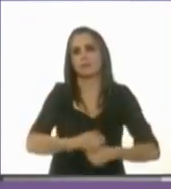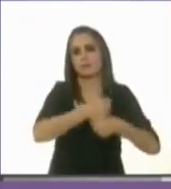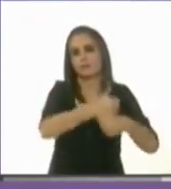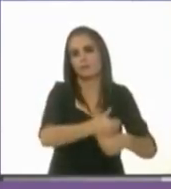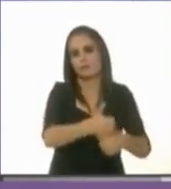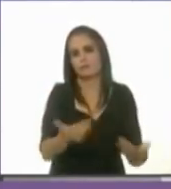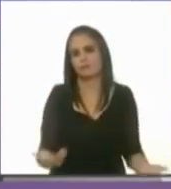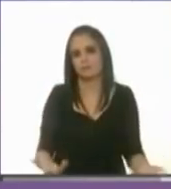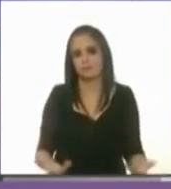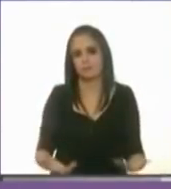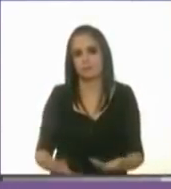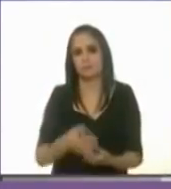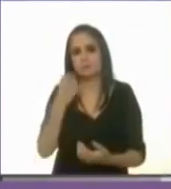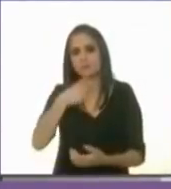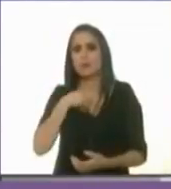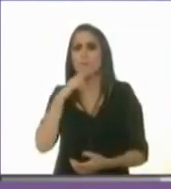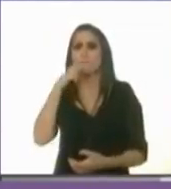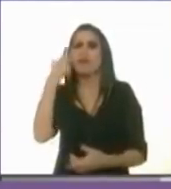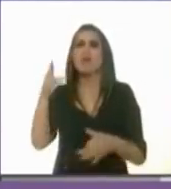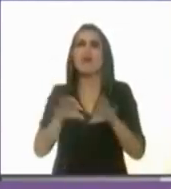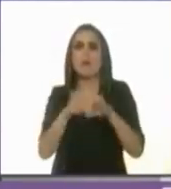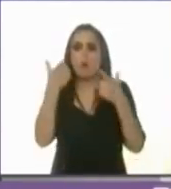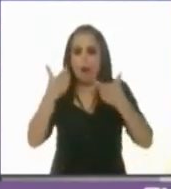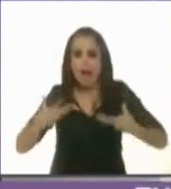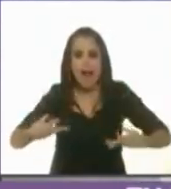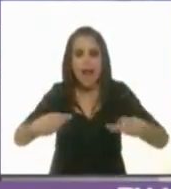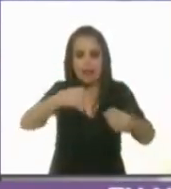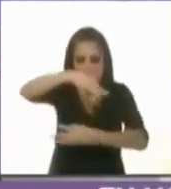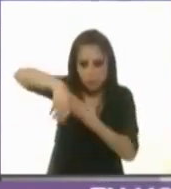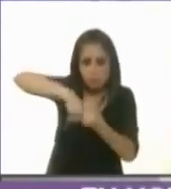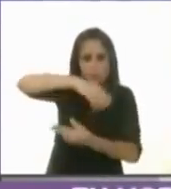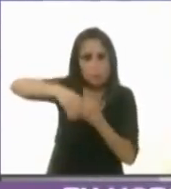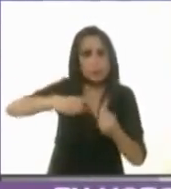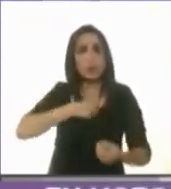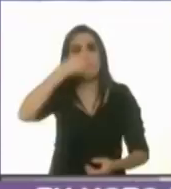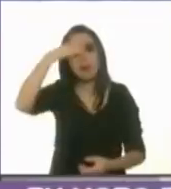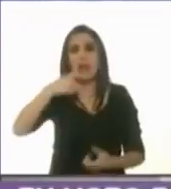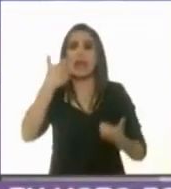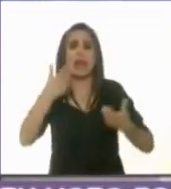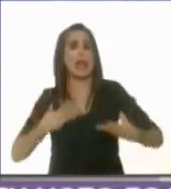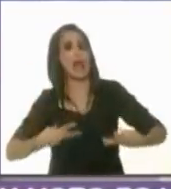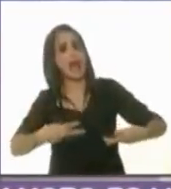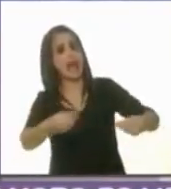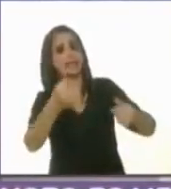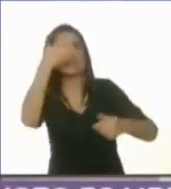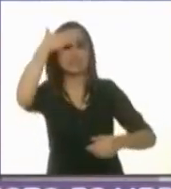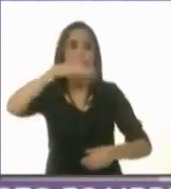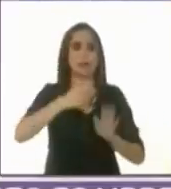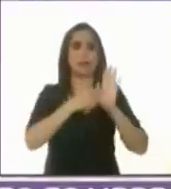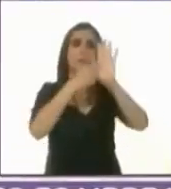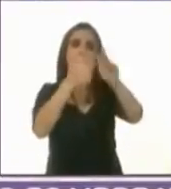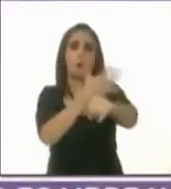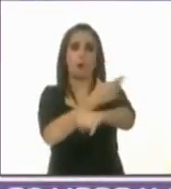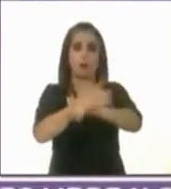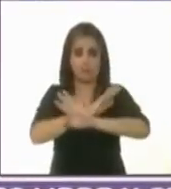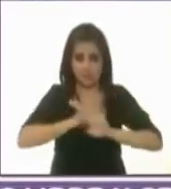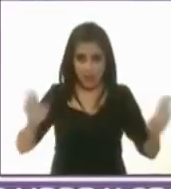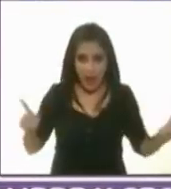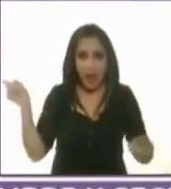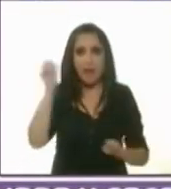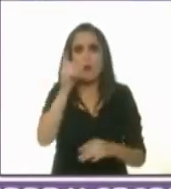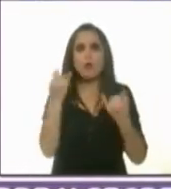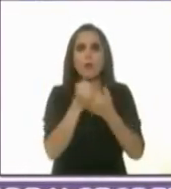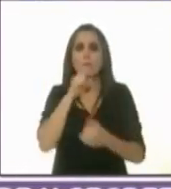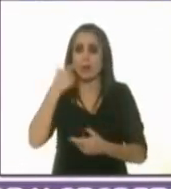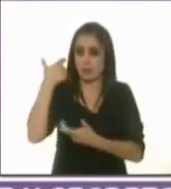el gasto, no basta nada más que sepamos en qué se gasta el dinero, sino lo que es muy importante es que sepamos si el